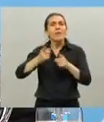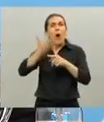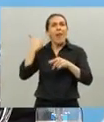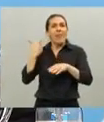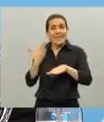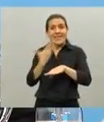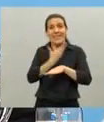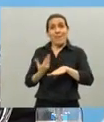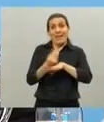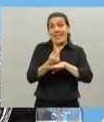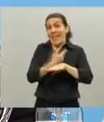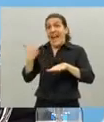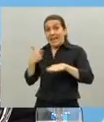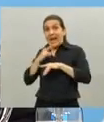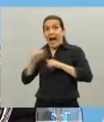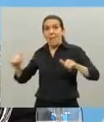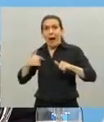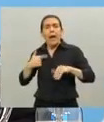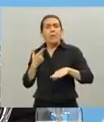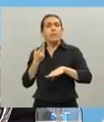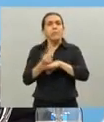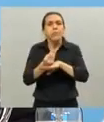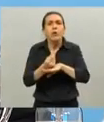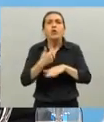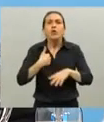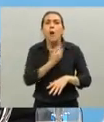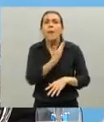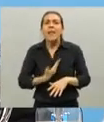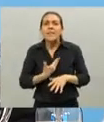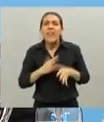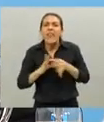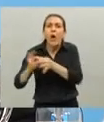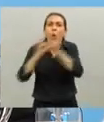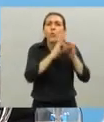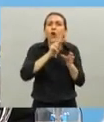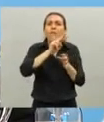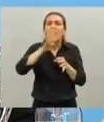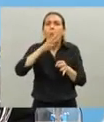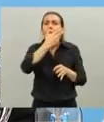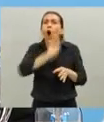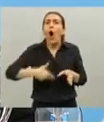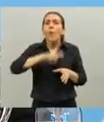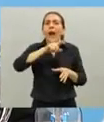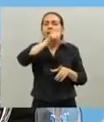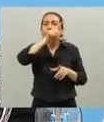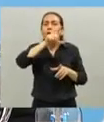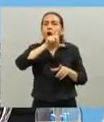de un presidente con 24 gobernadores yo creo en la Argentina federal